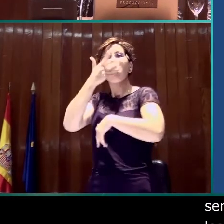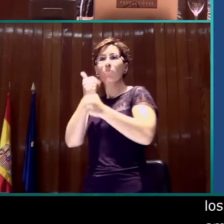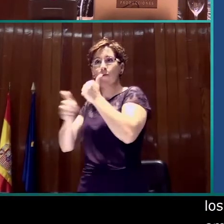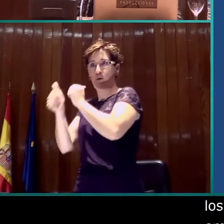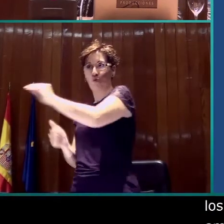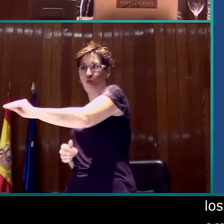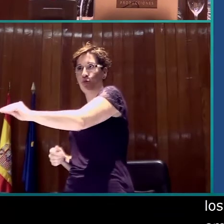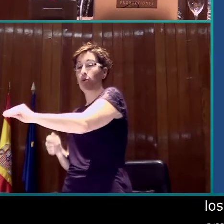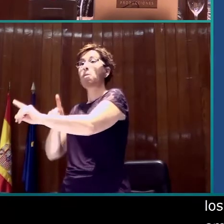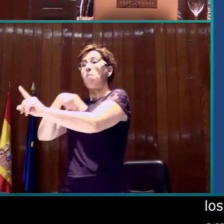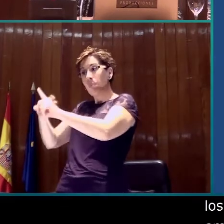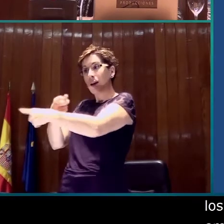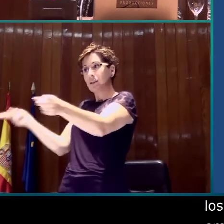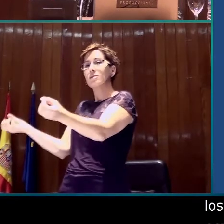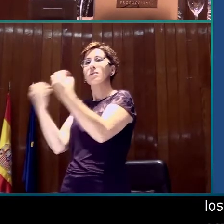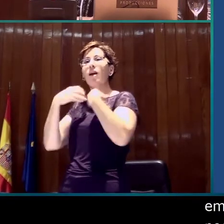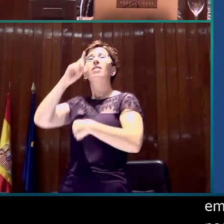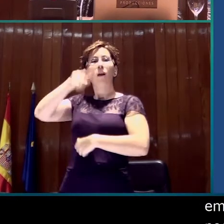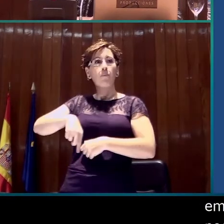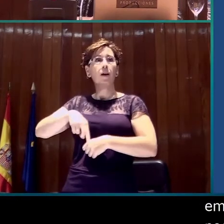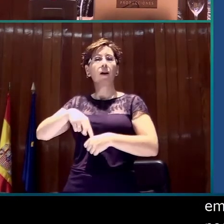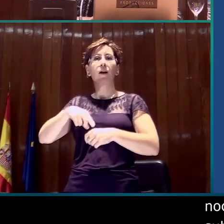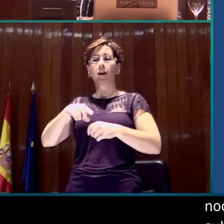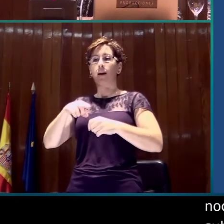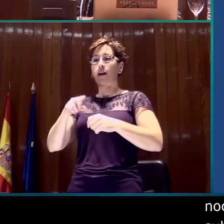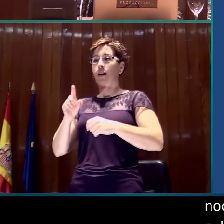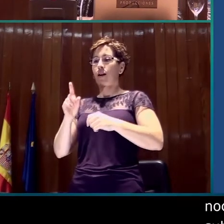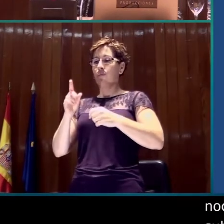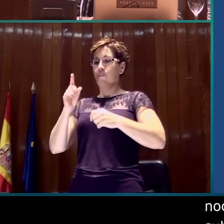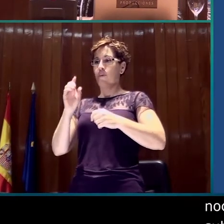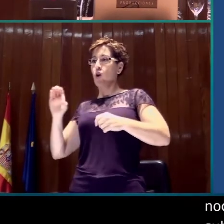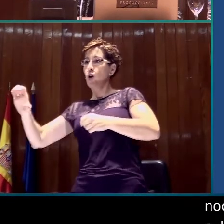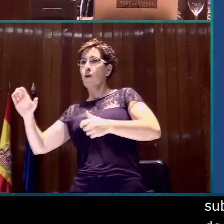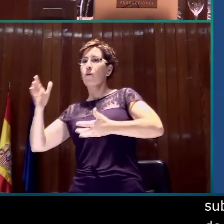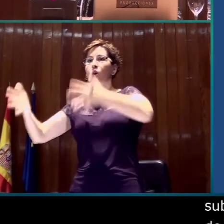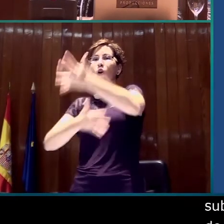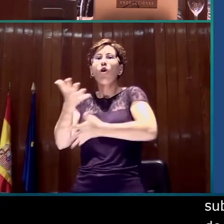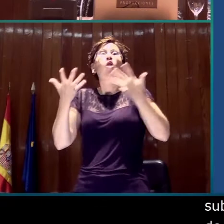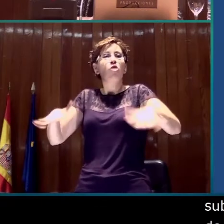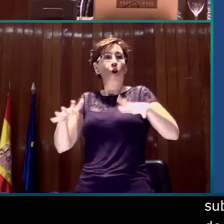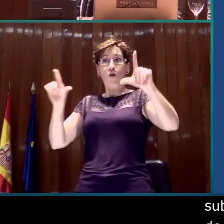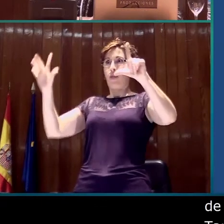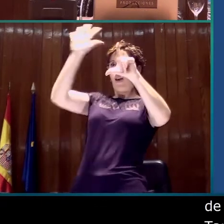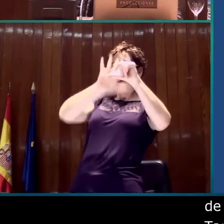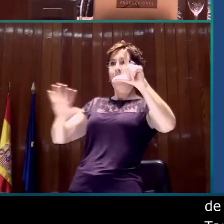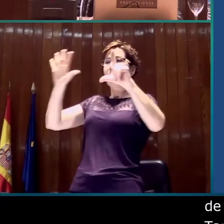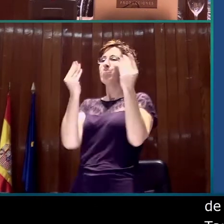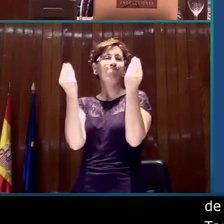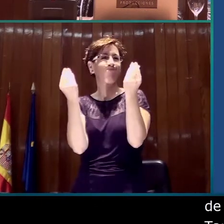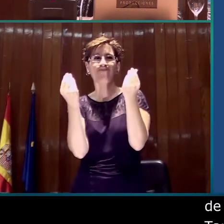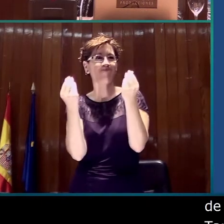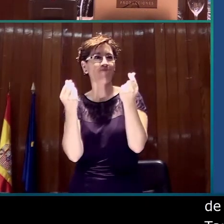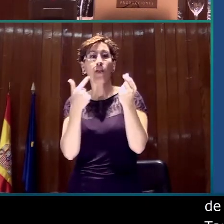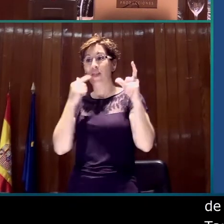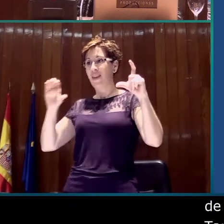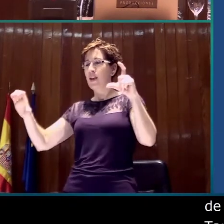transmitieron su desconformidad con el espacio que está reservado a la persona que signa. Nos comentaron que es un espacio que consideran que